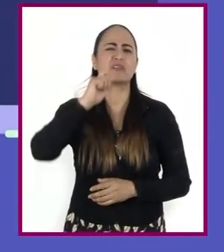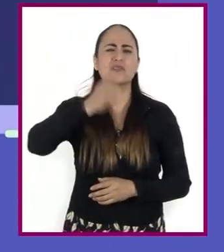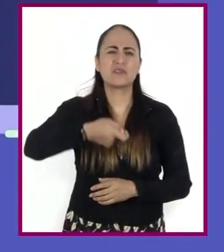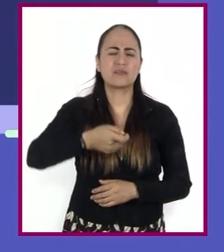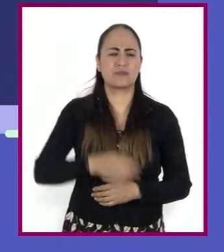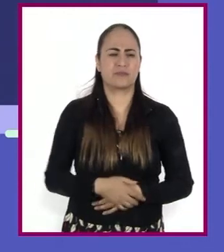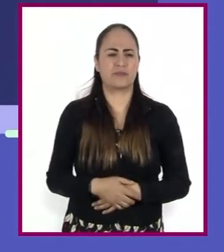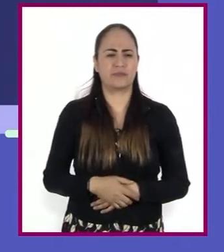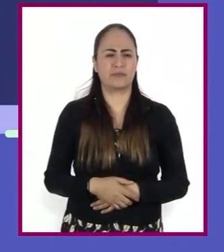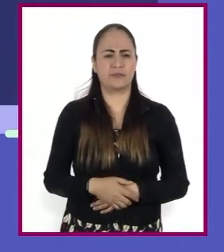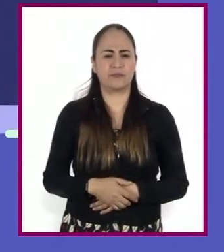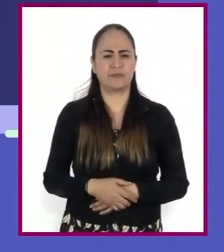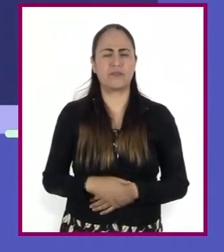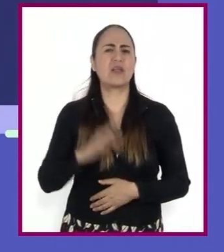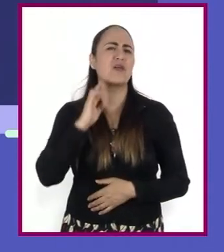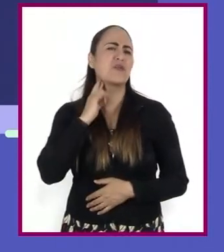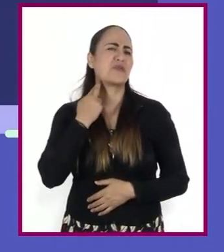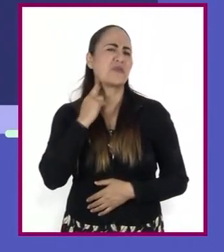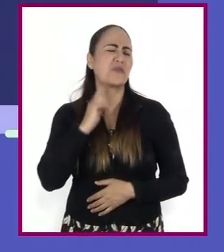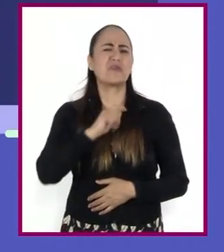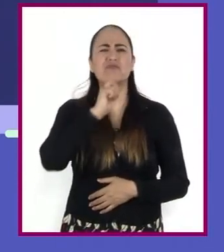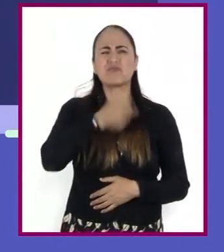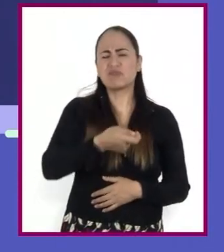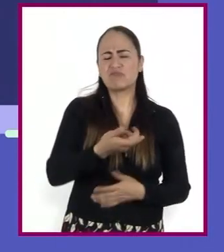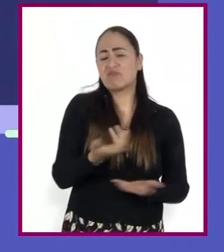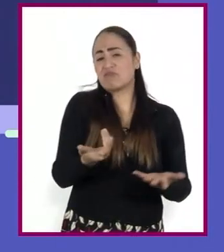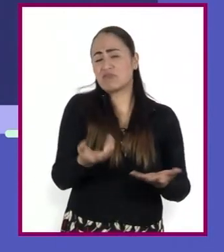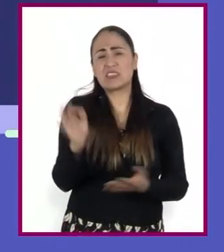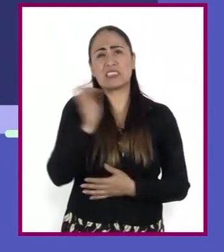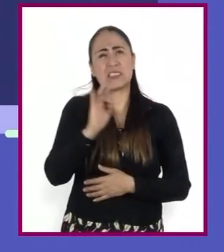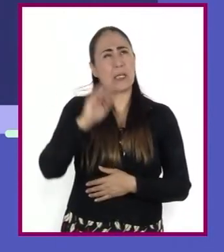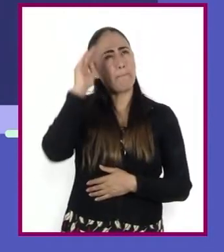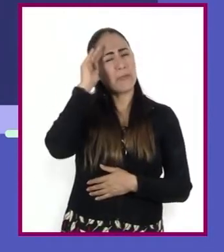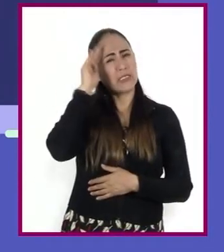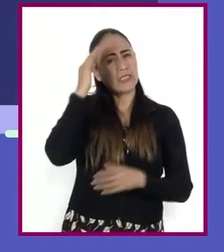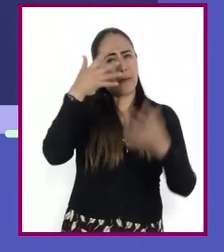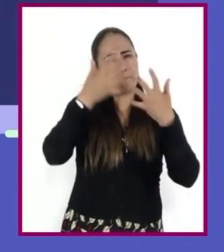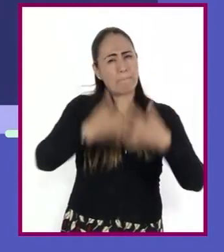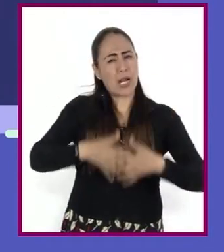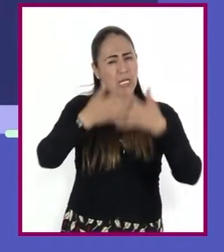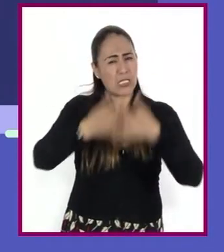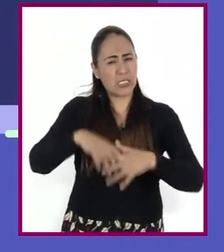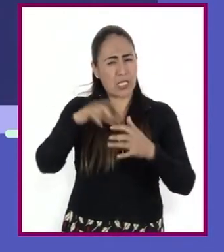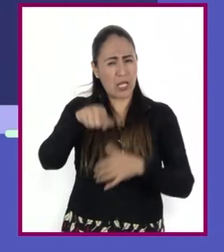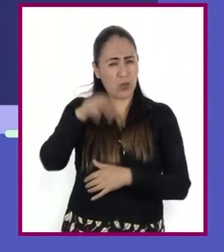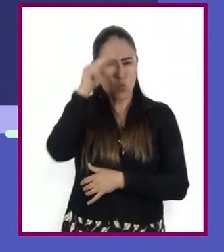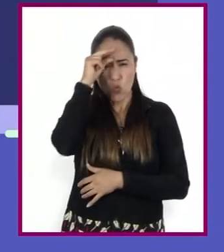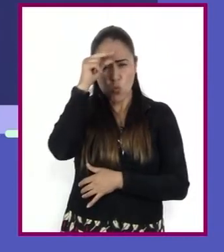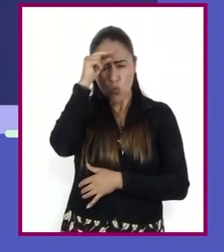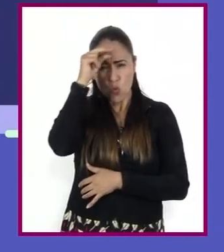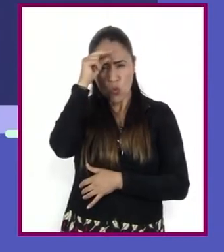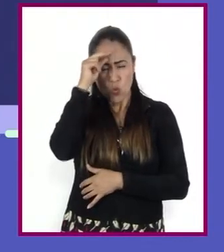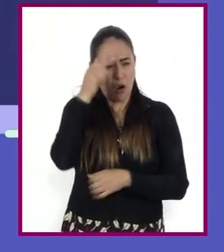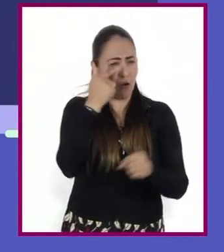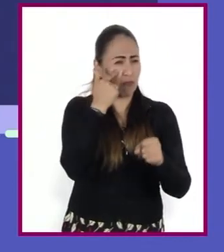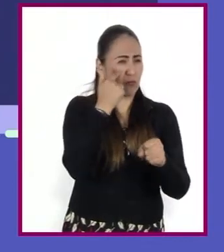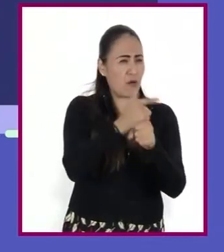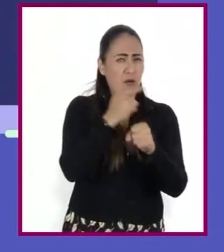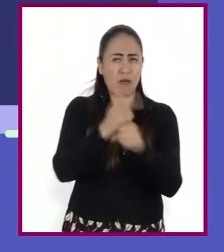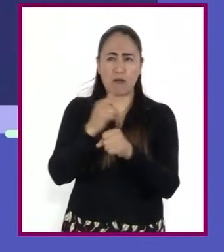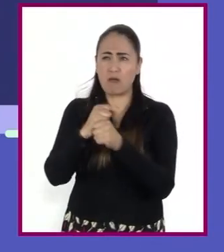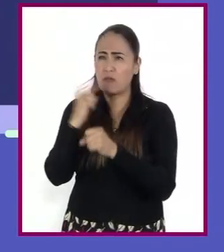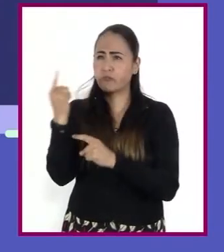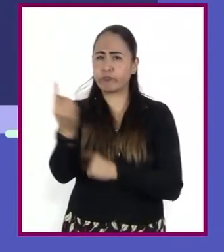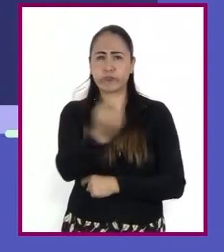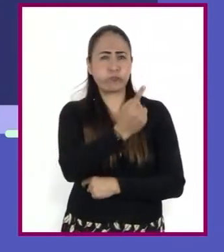Cuando se intenta definir un robot, normalmente se piensa en una máquina inteligente que detecta cosas a su alrededor,